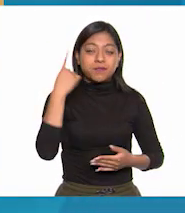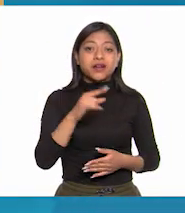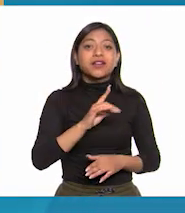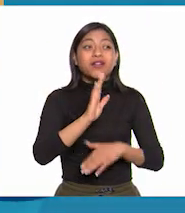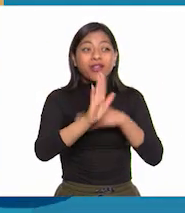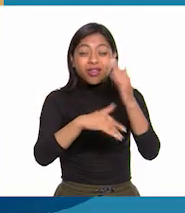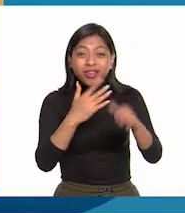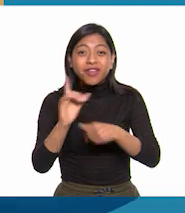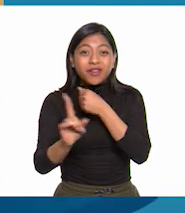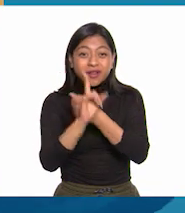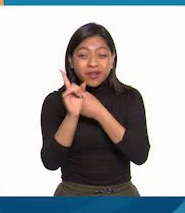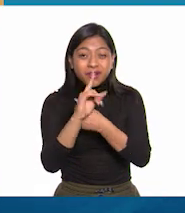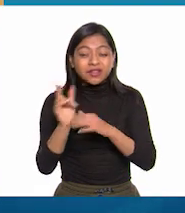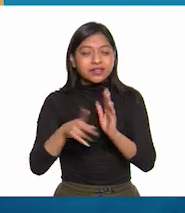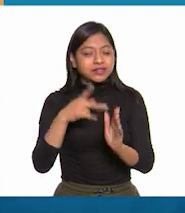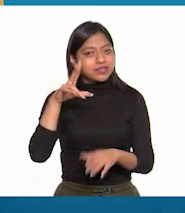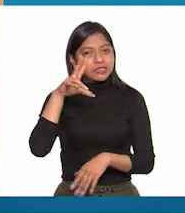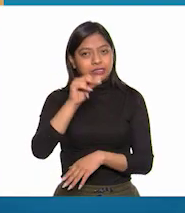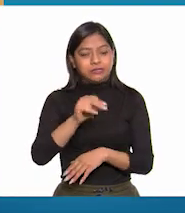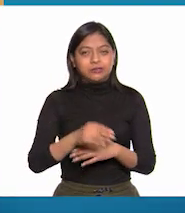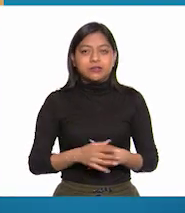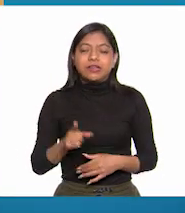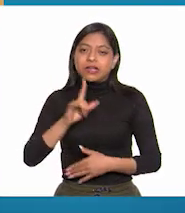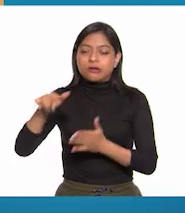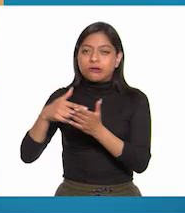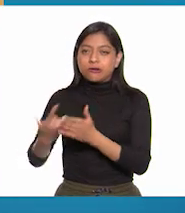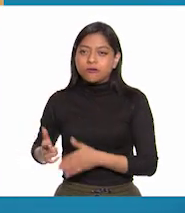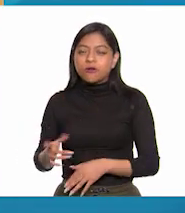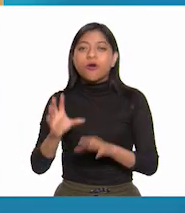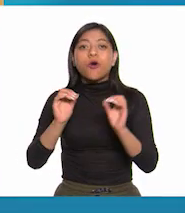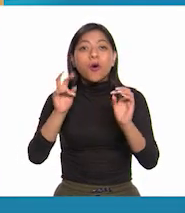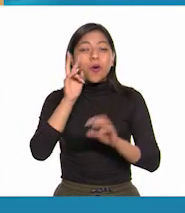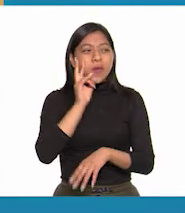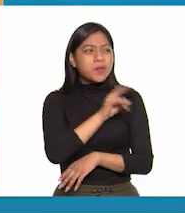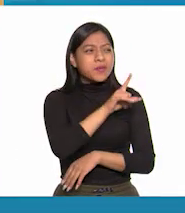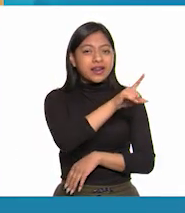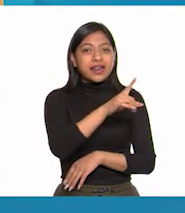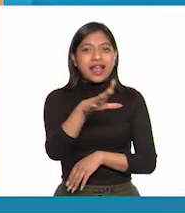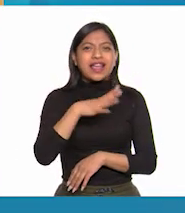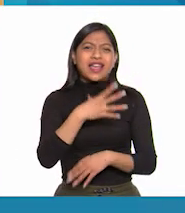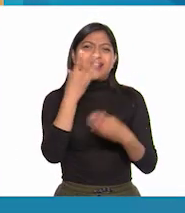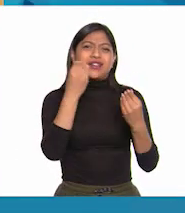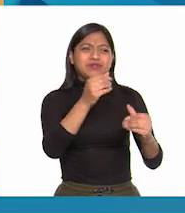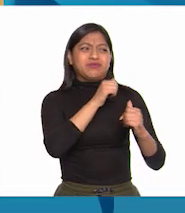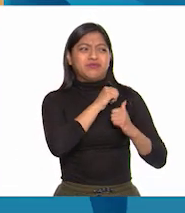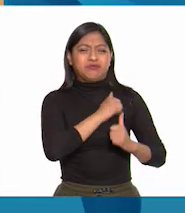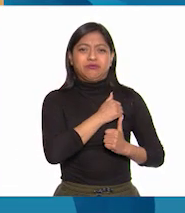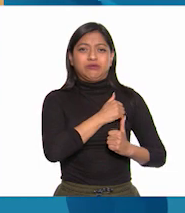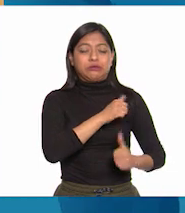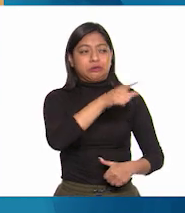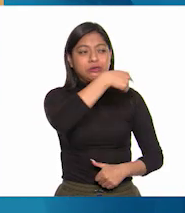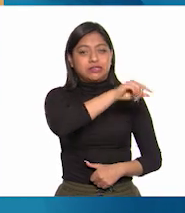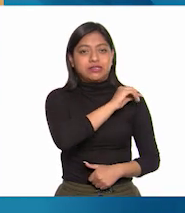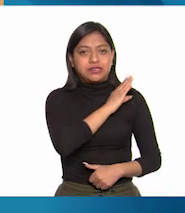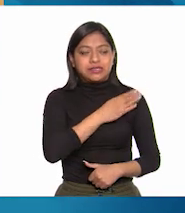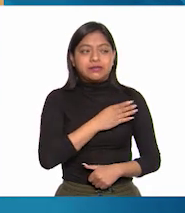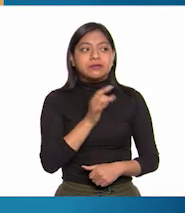repitieran los excesos de Guanajuato o ante el peligro de verse acorralado por las ordenadas tropas de Calleja.